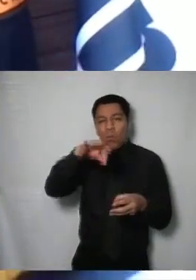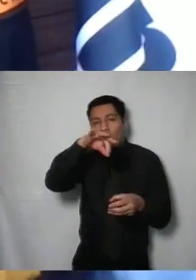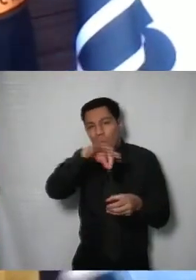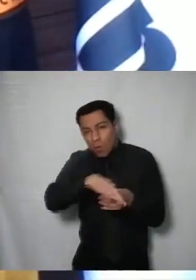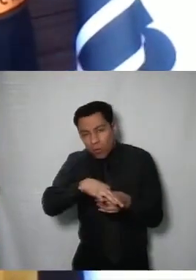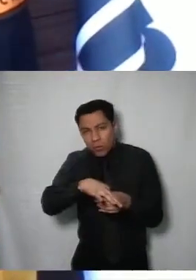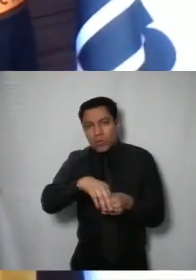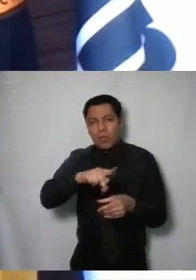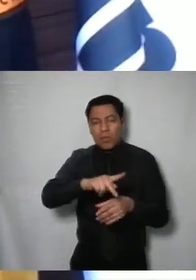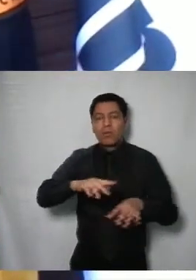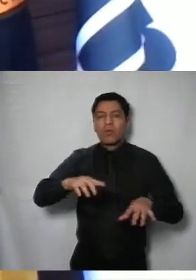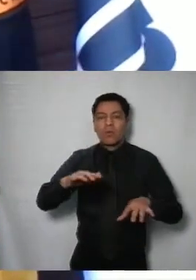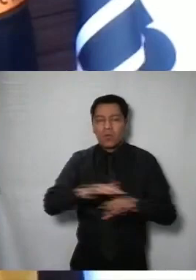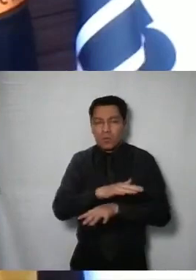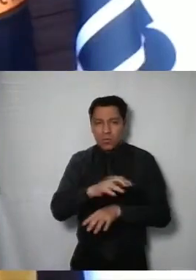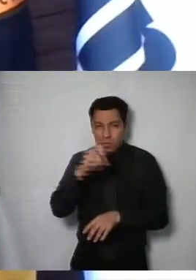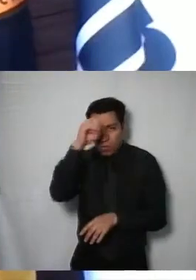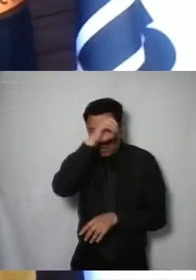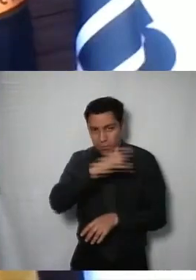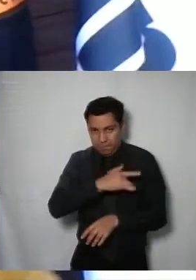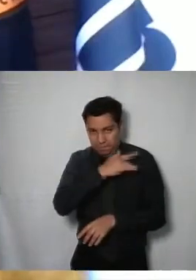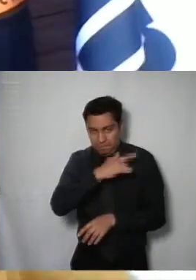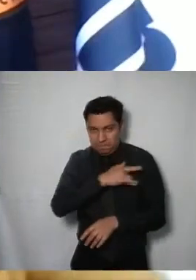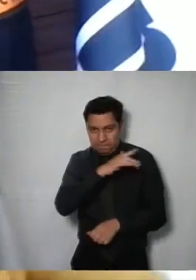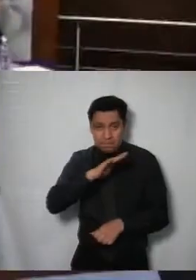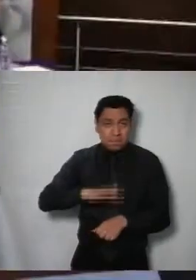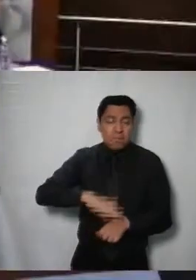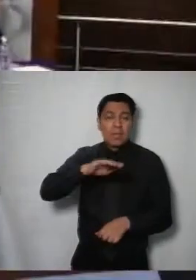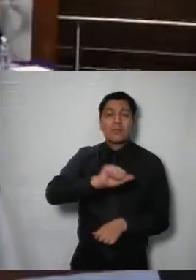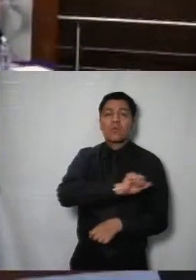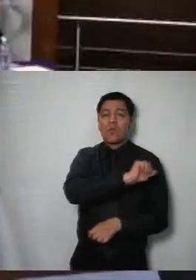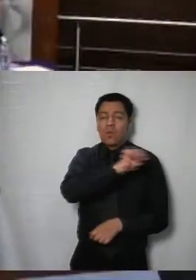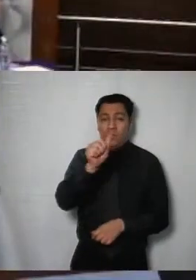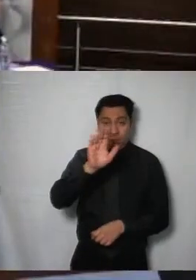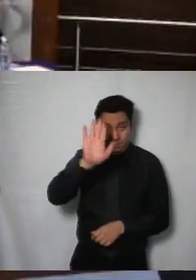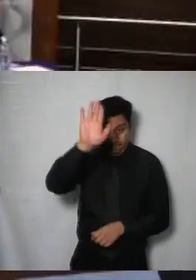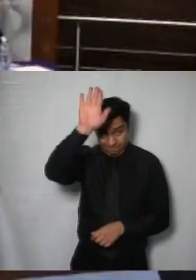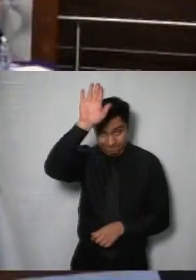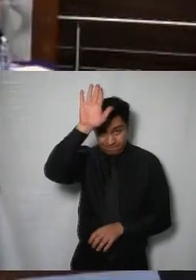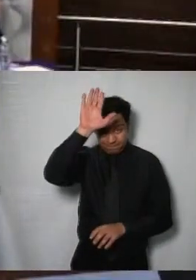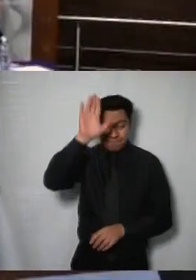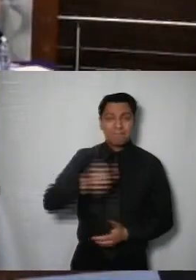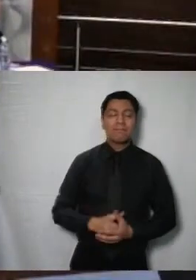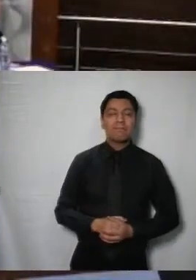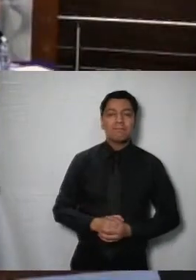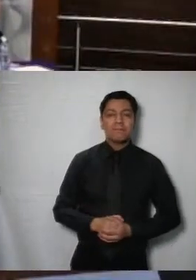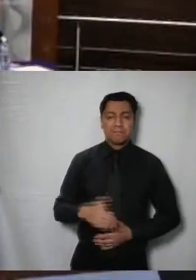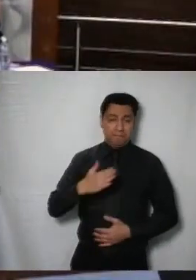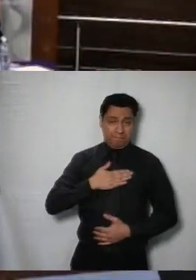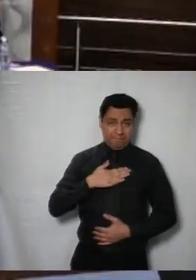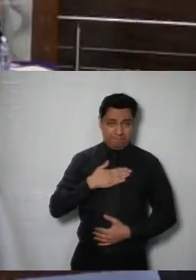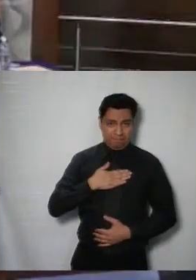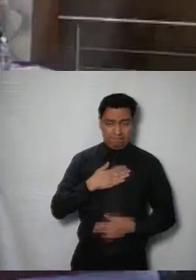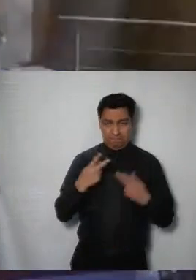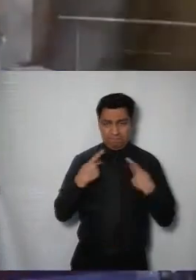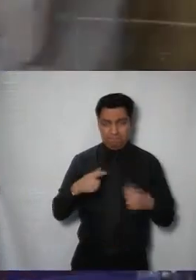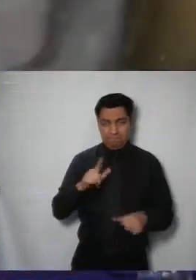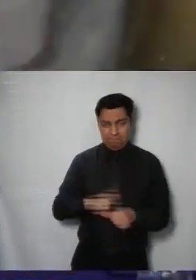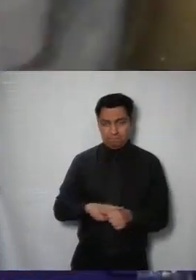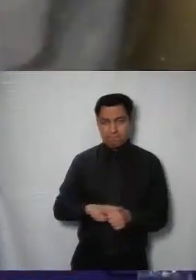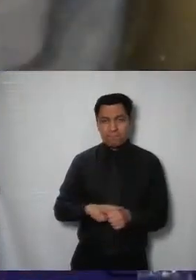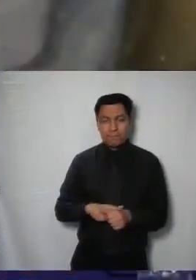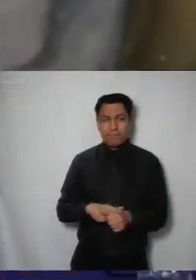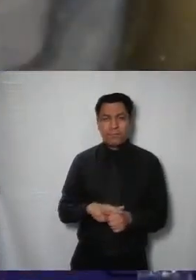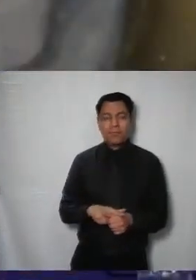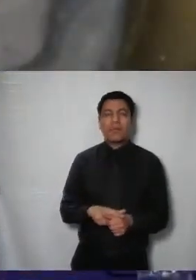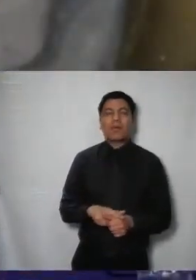muchas gracias y ahora si en este bloque alguien más desea hacer uso de la voz en mi caso yo participaría en